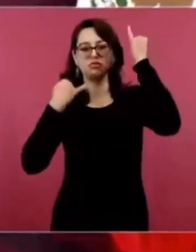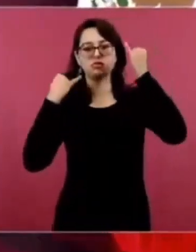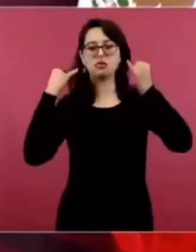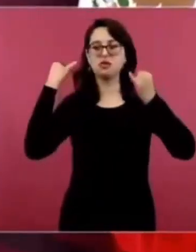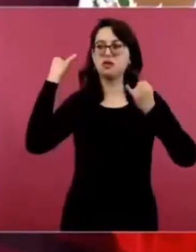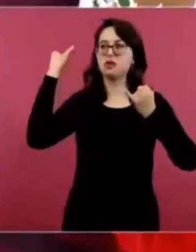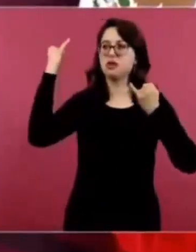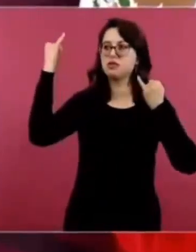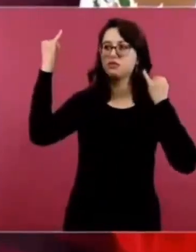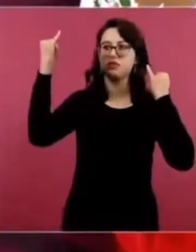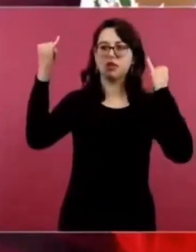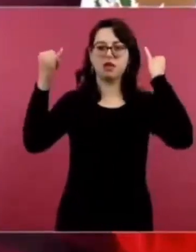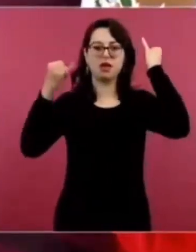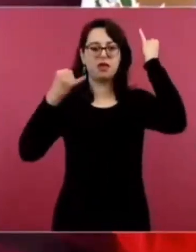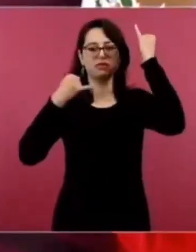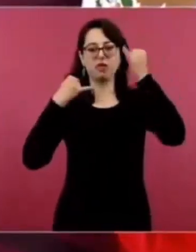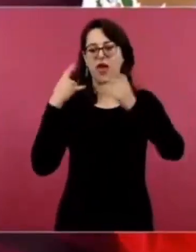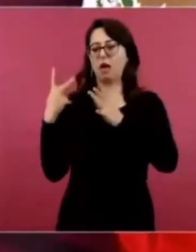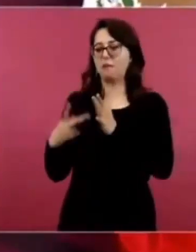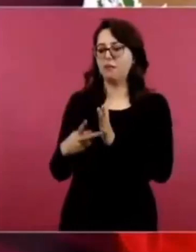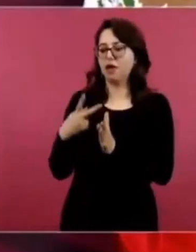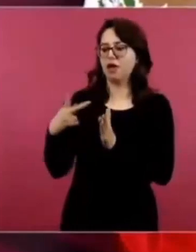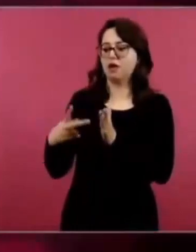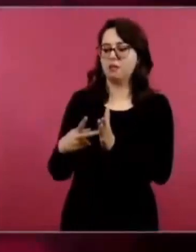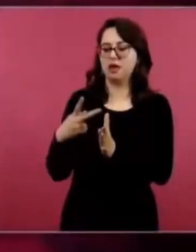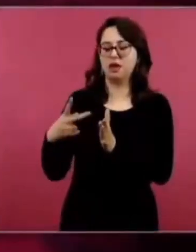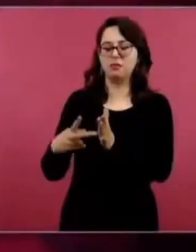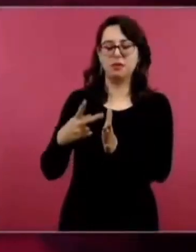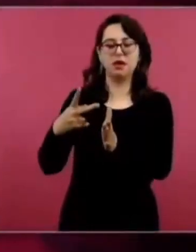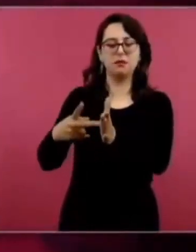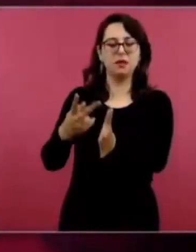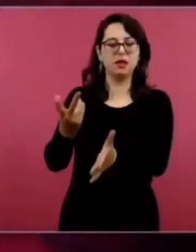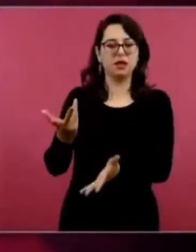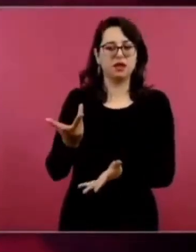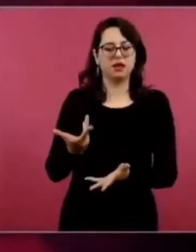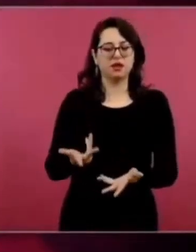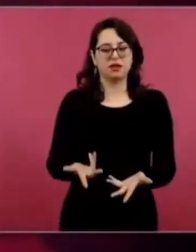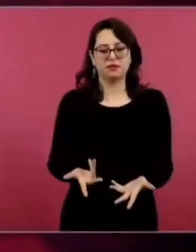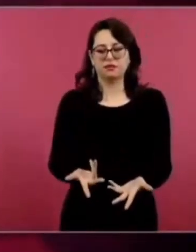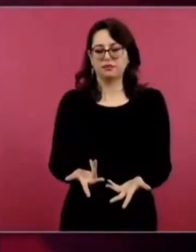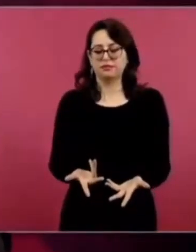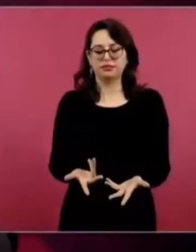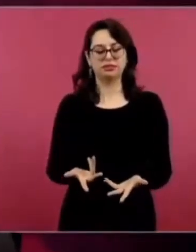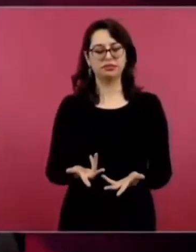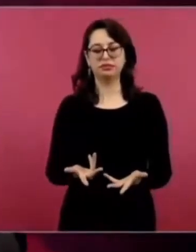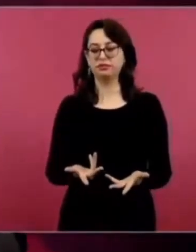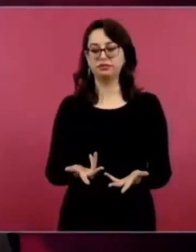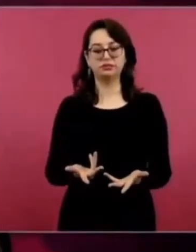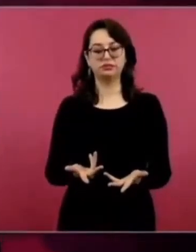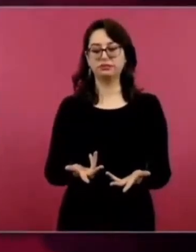hay quienes son muy obcecados.